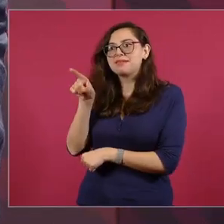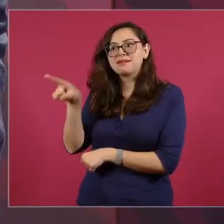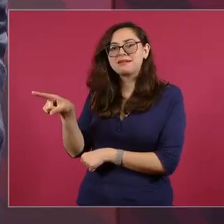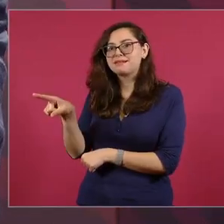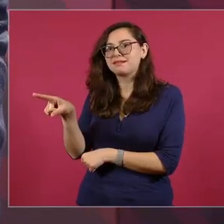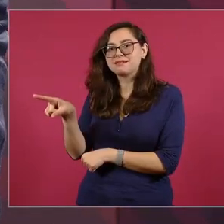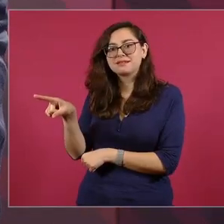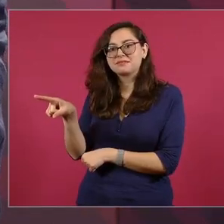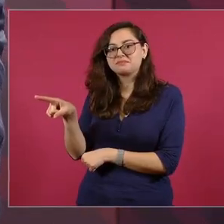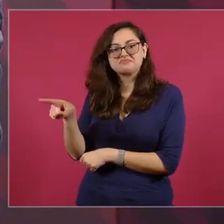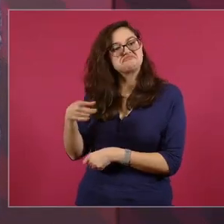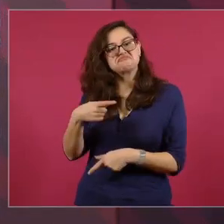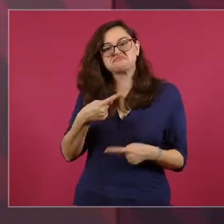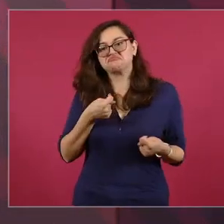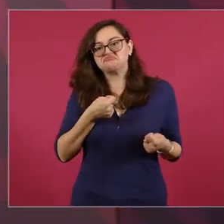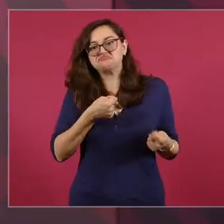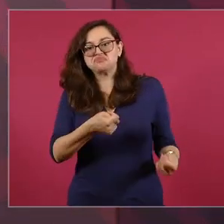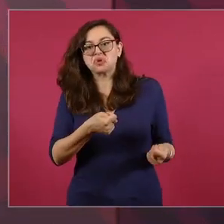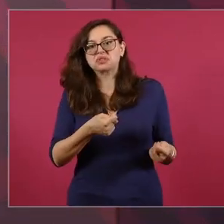resolver.